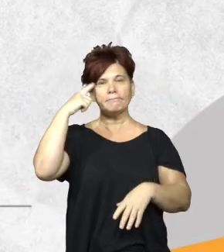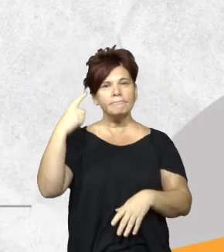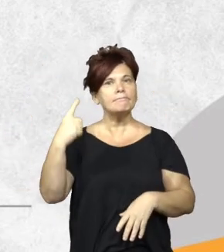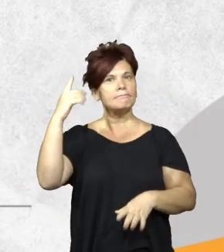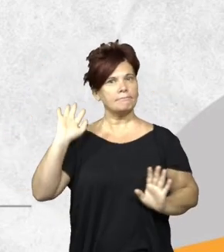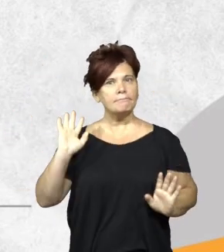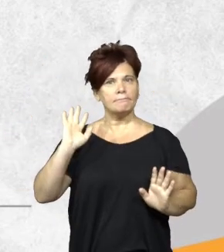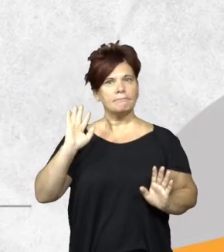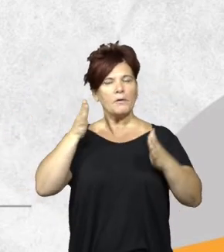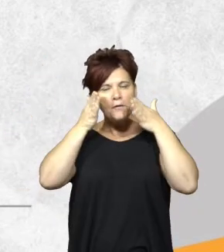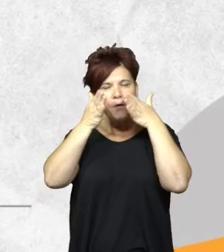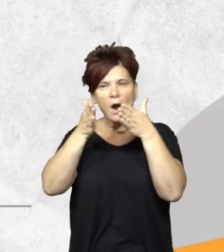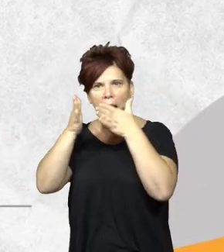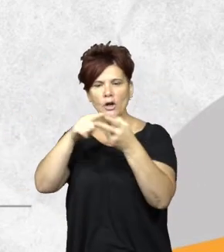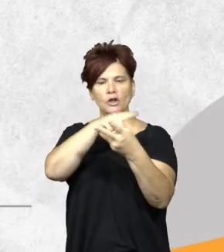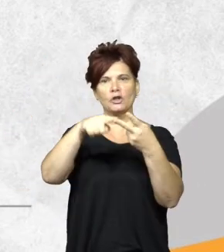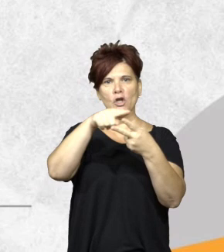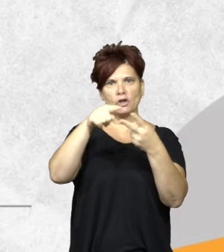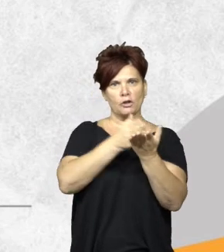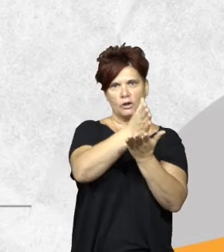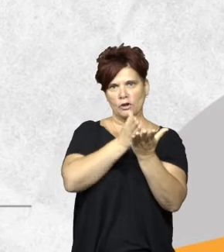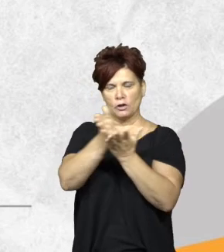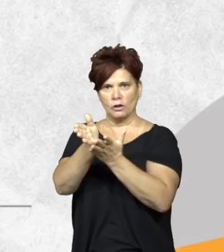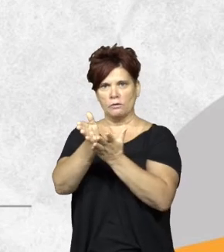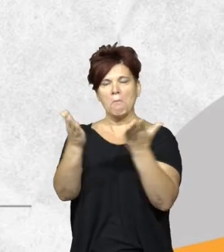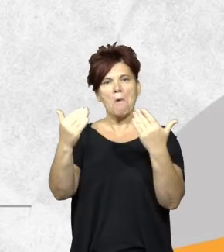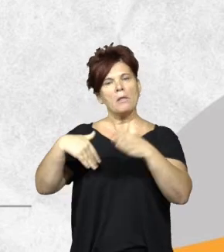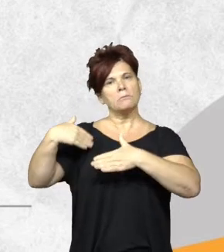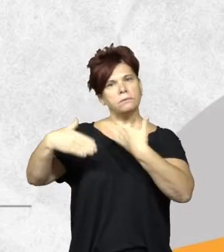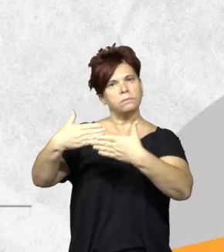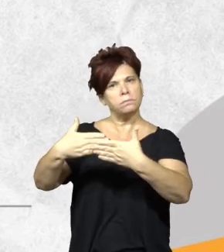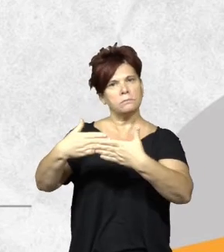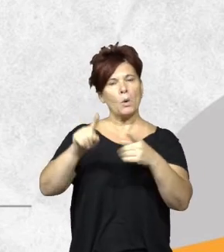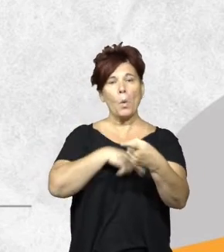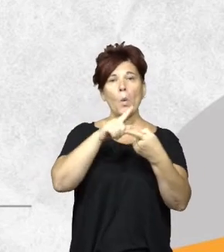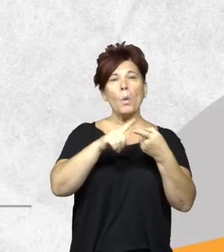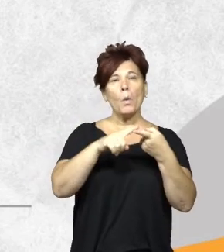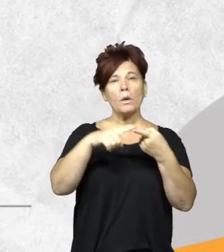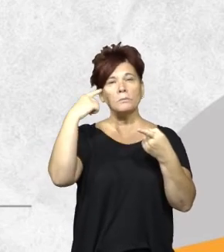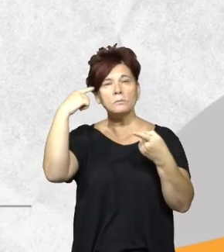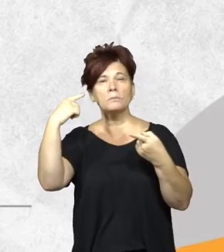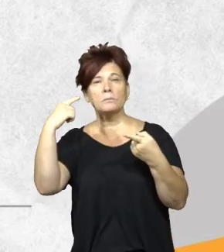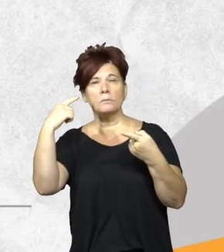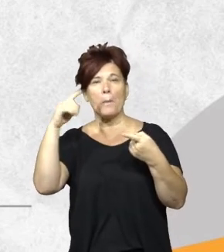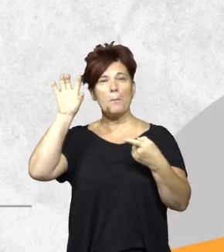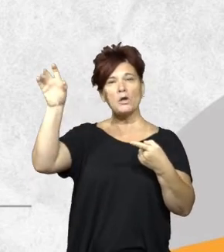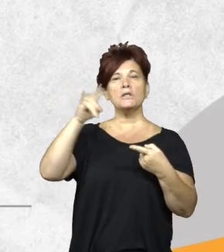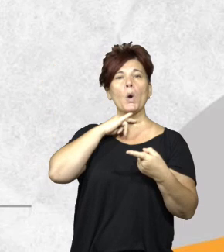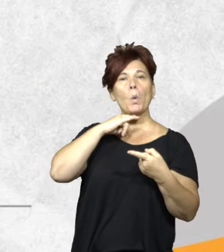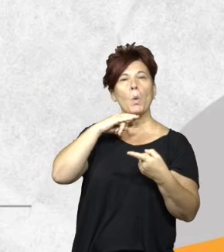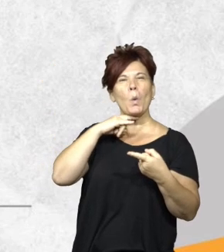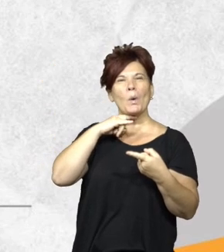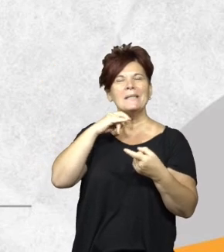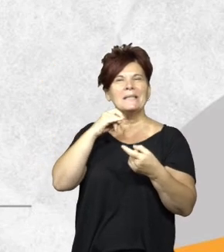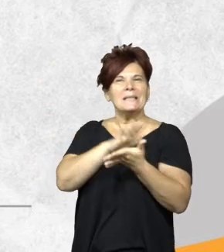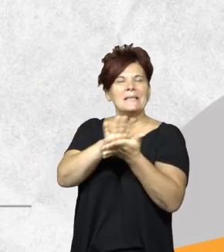Ministerio hacer foco en dos puntos para poder desarrollarlos. Uno de ellos, considerando que la provincia de Jujuy tiene una situación